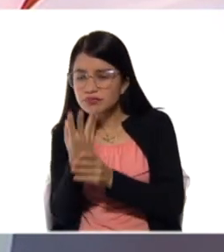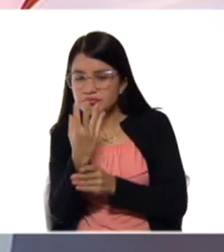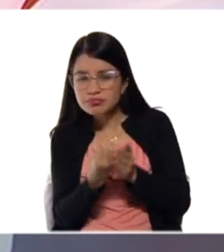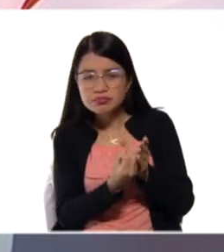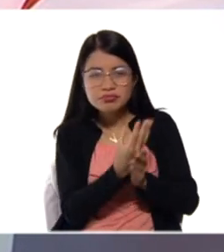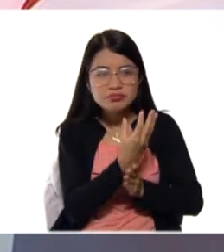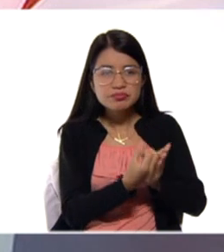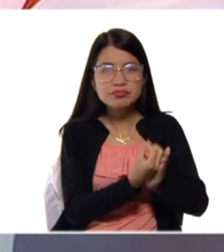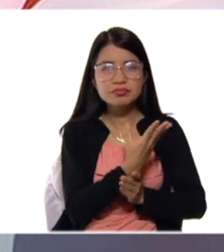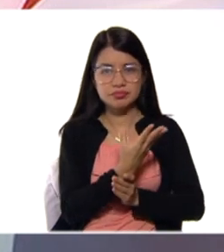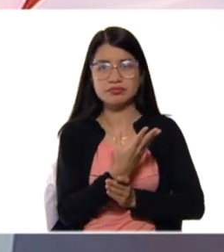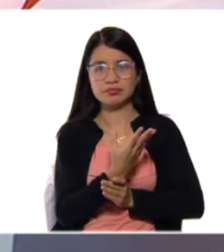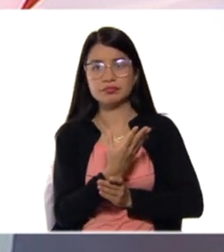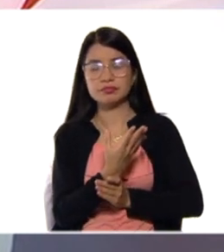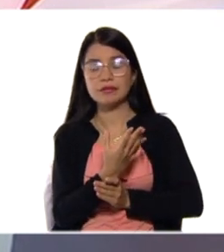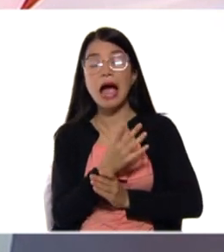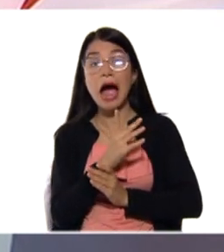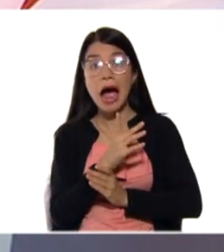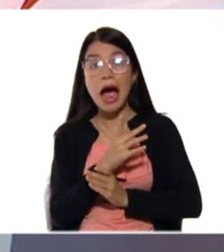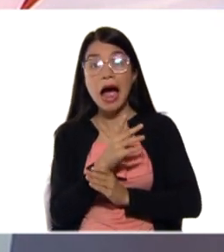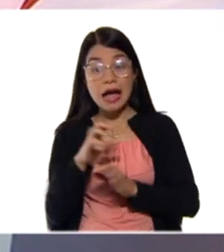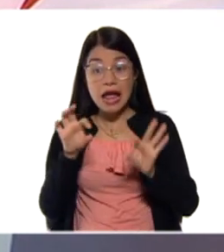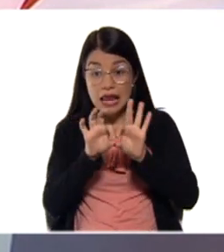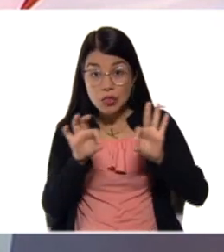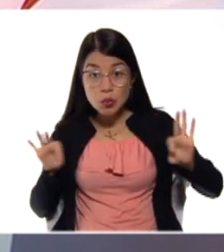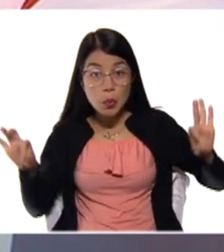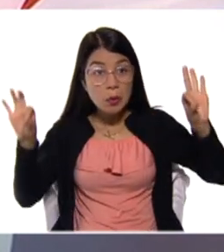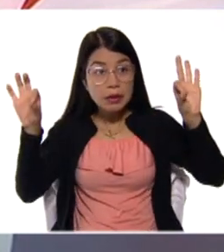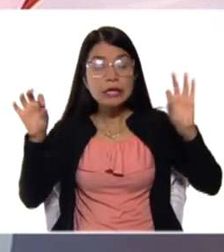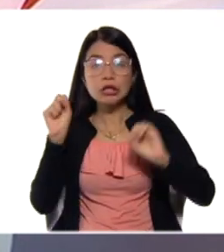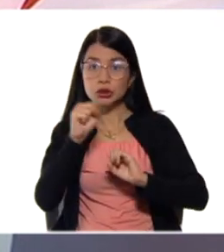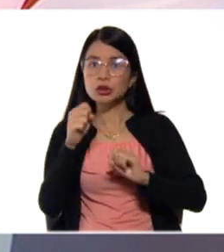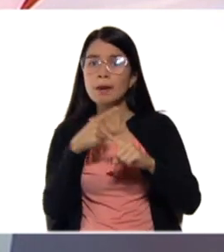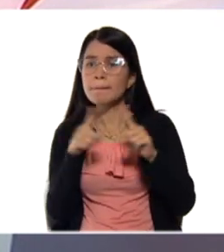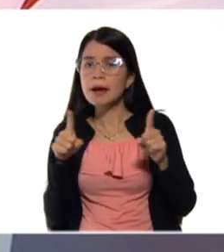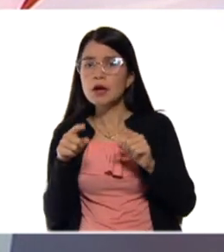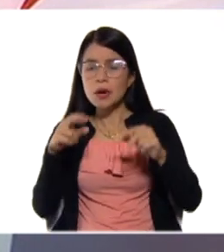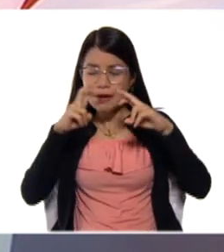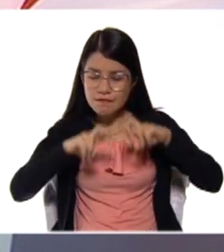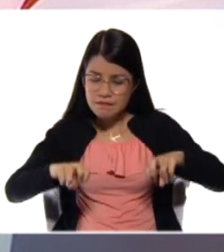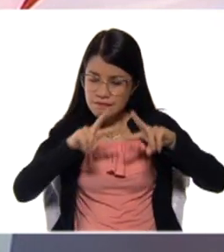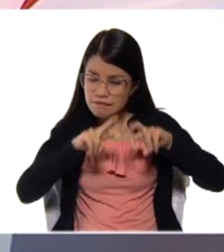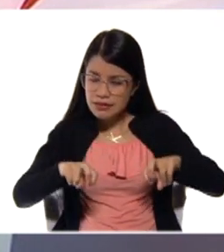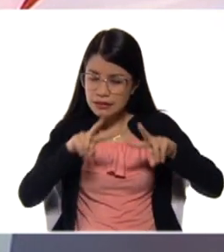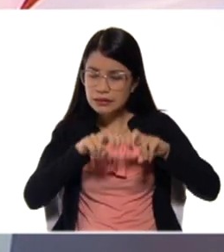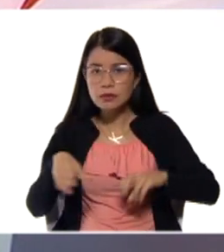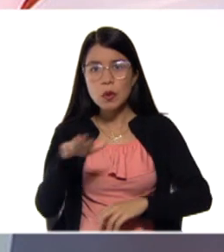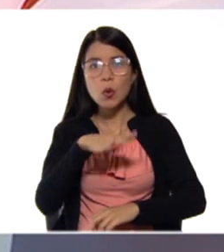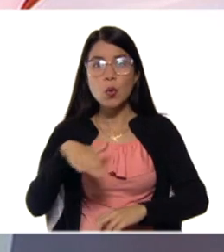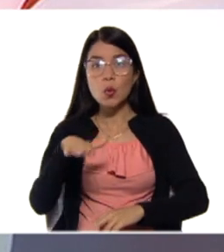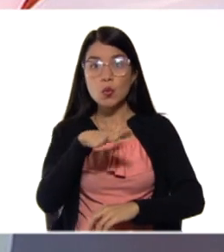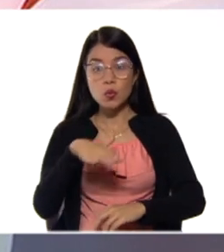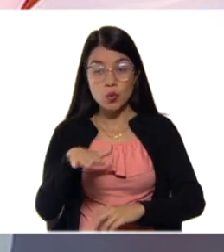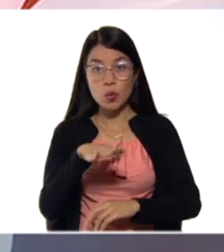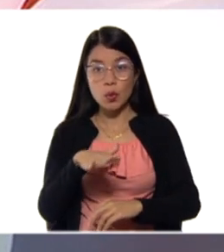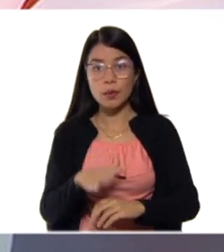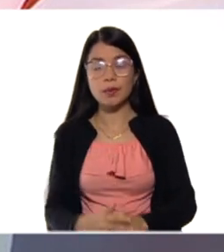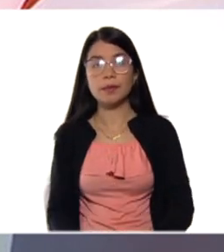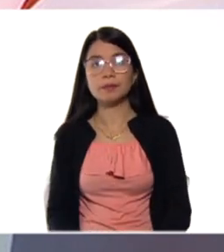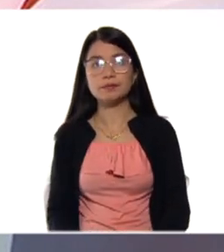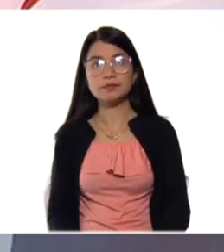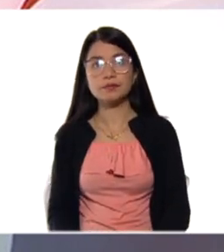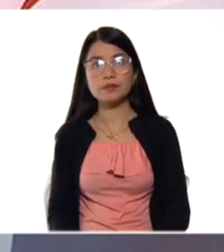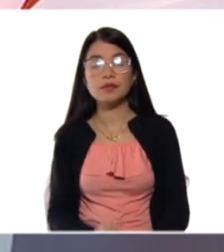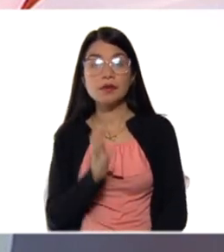investiguemos. La fuente natural, ¿ok? Veamos, por ejemplo, nuestra gente